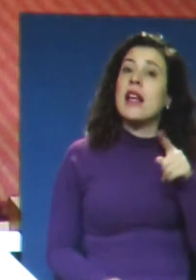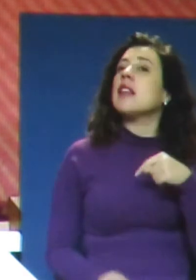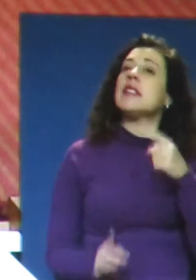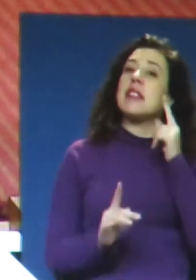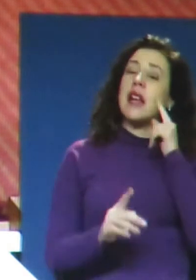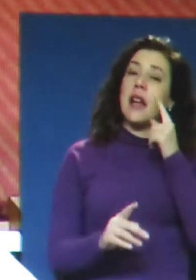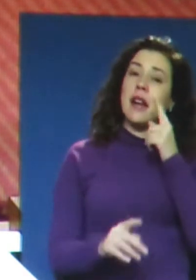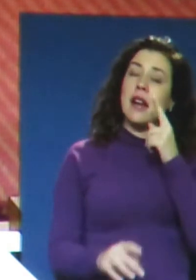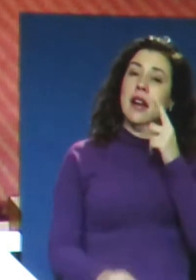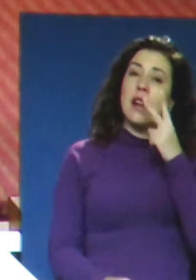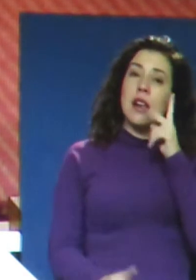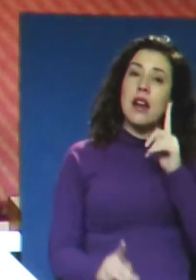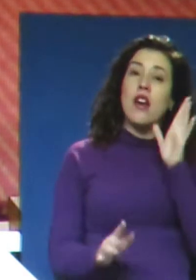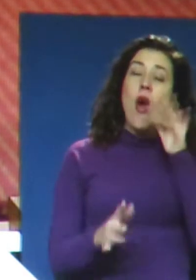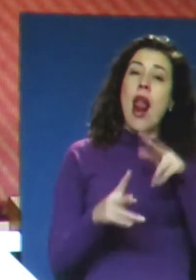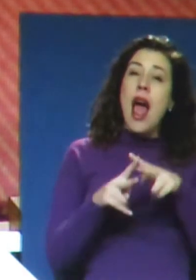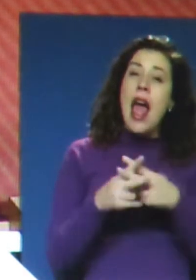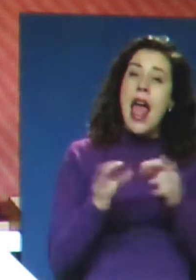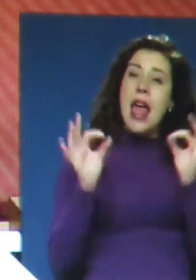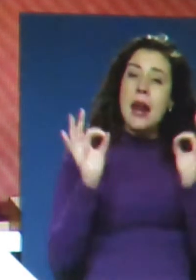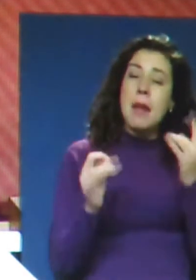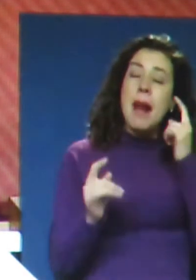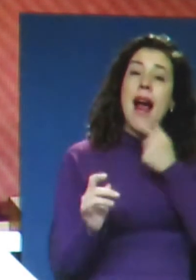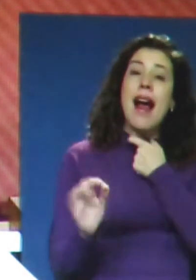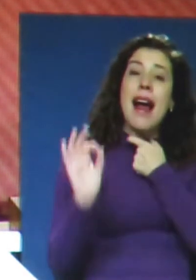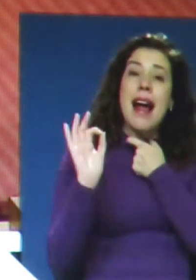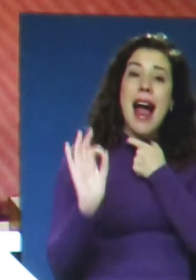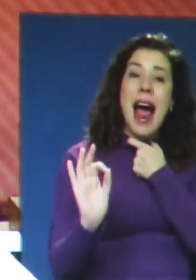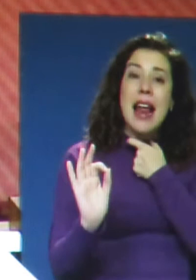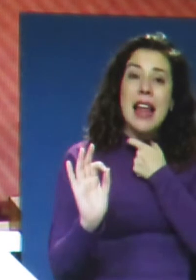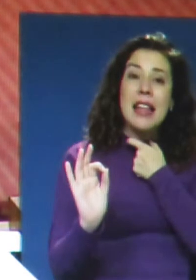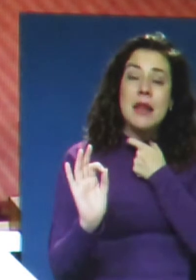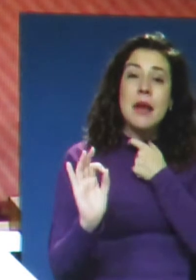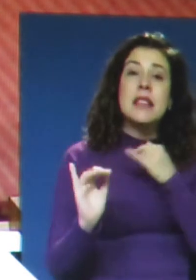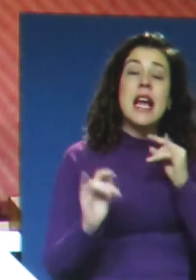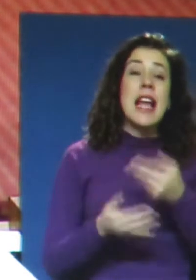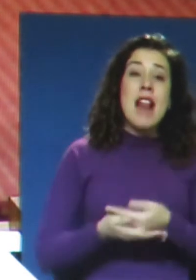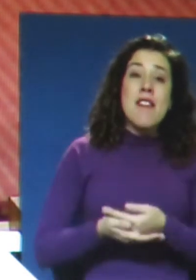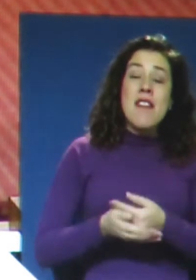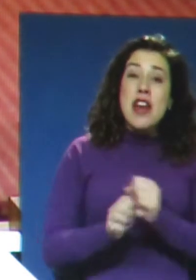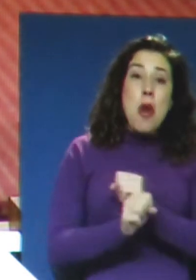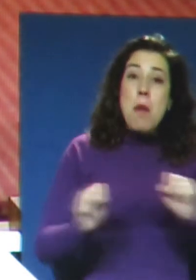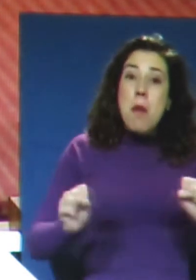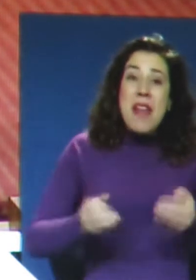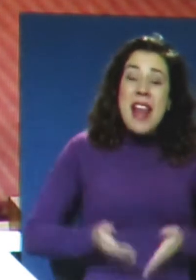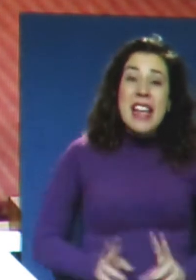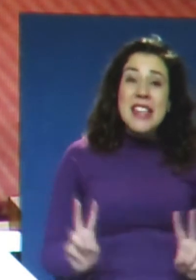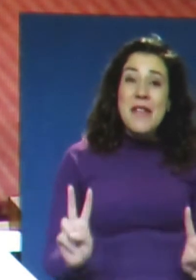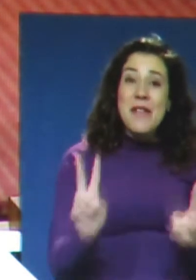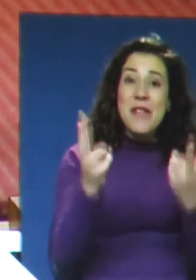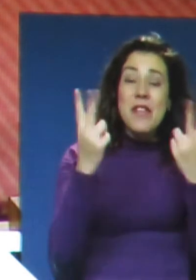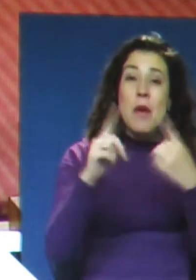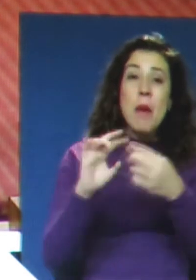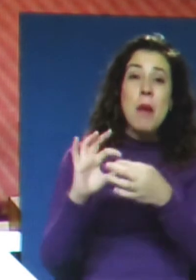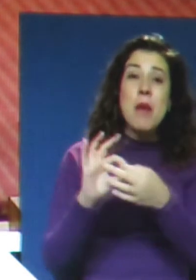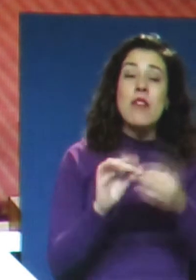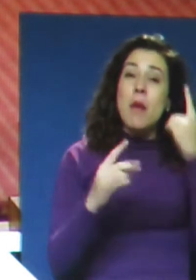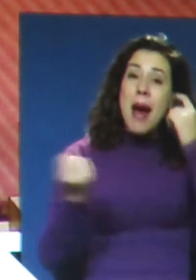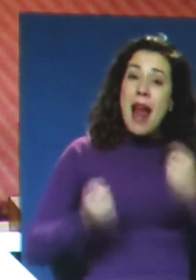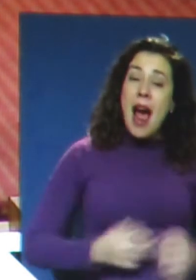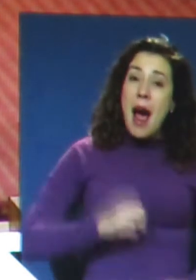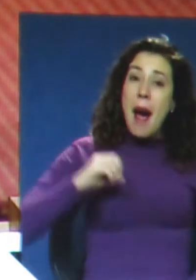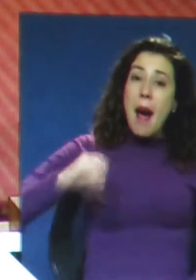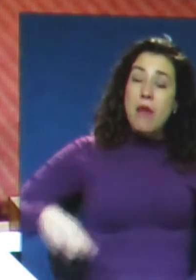lejos de tener las herramientas para garantizar el escenario de la inviabilidad del feto como causa de practicar un